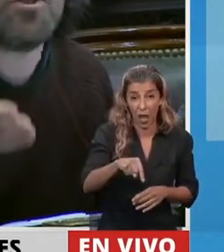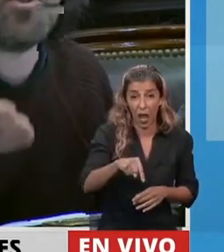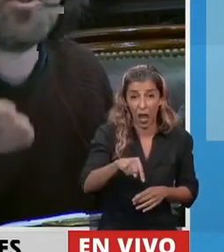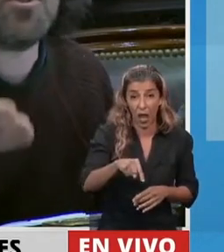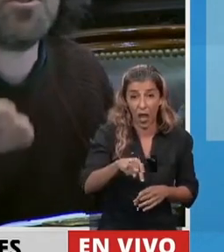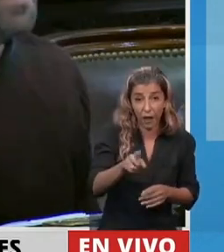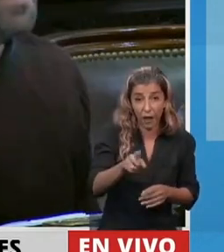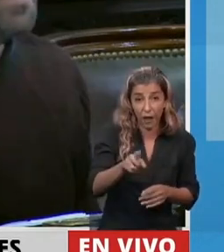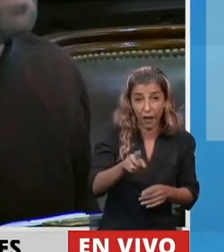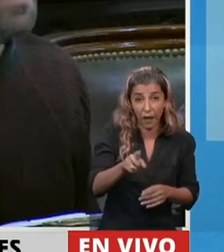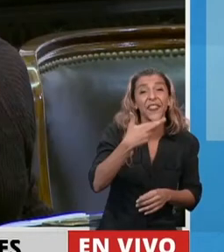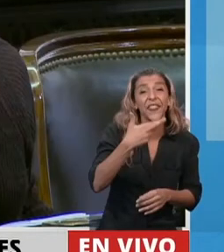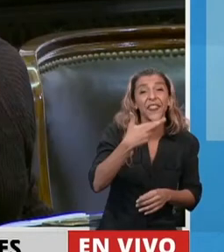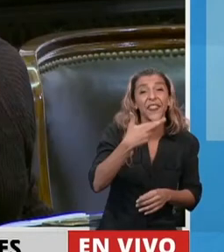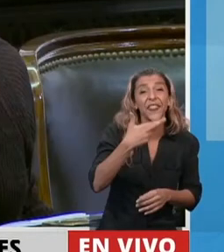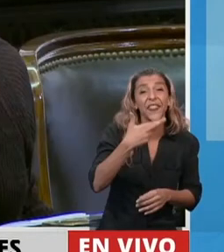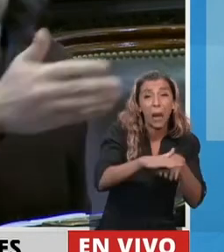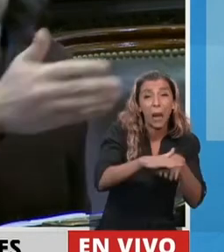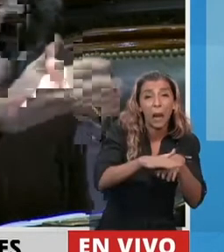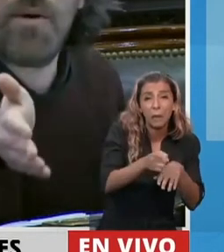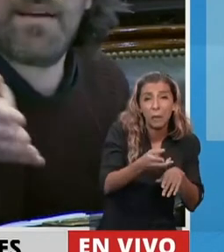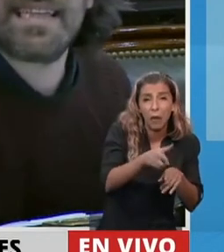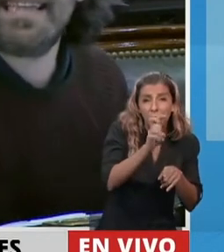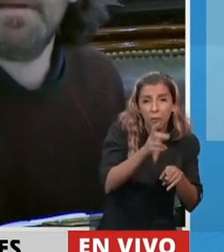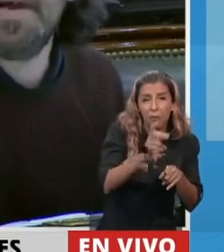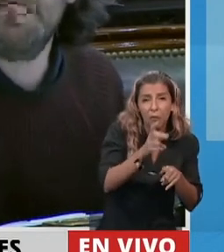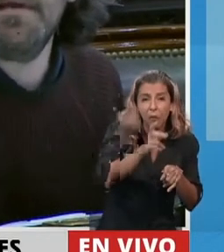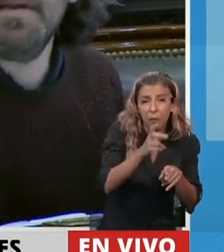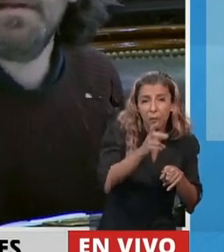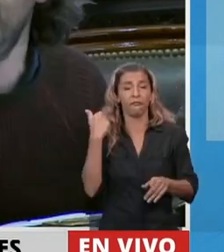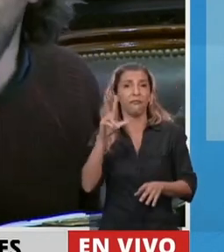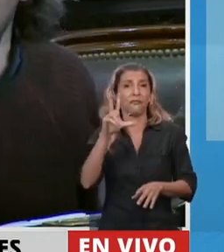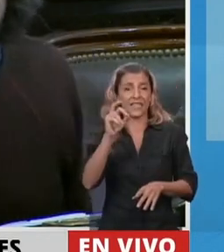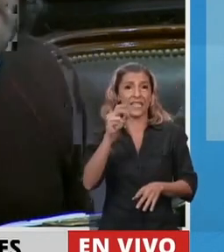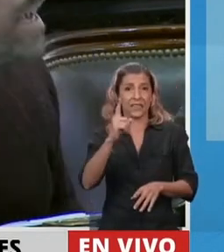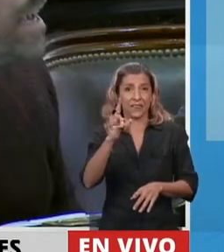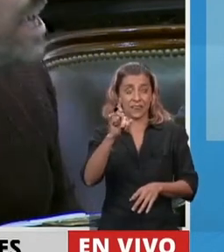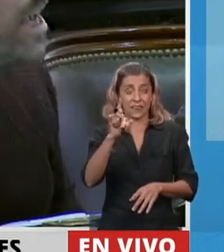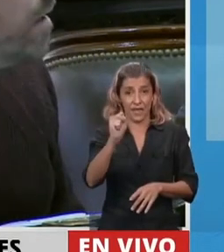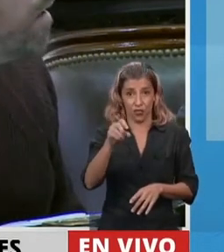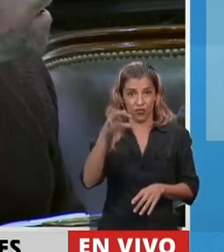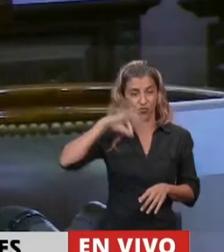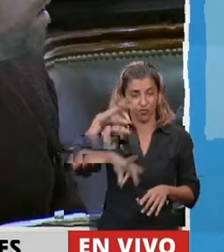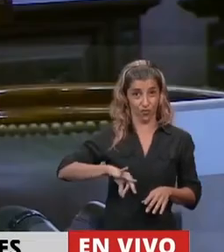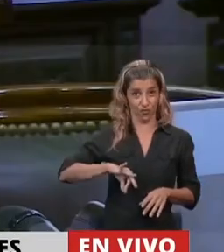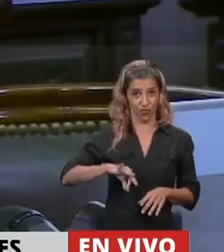jubilación mínima. Entonces, Presidente, un jubilado que cobraba 30 mil pesos, por ejemplo, en diciembre,